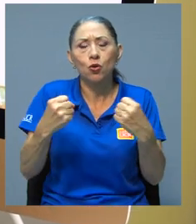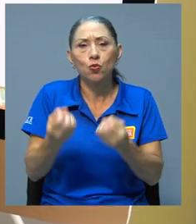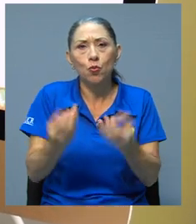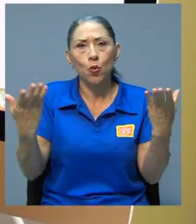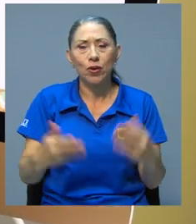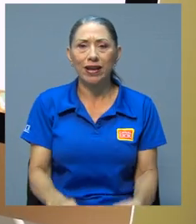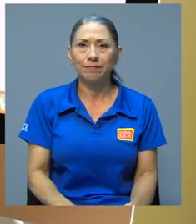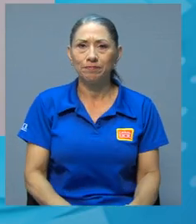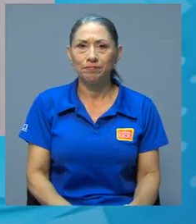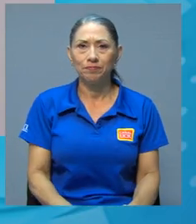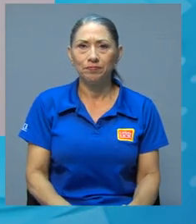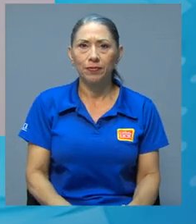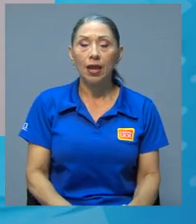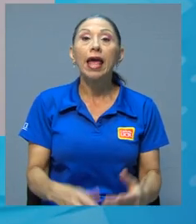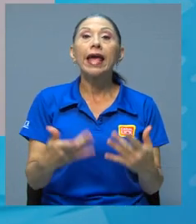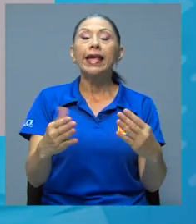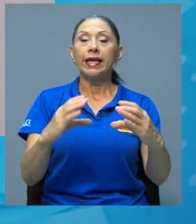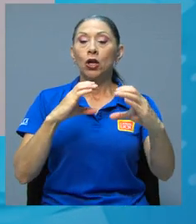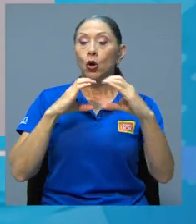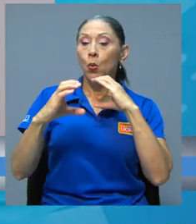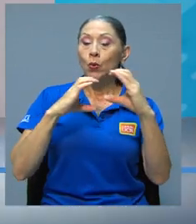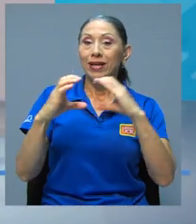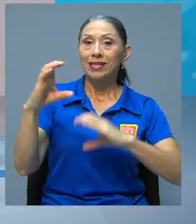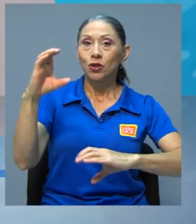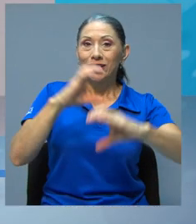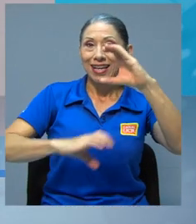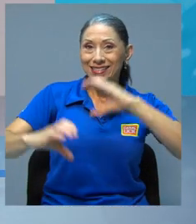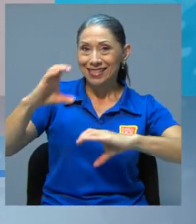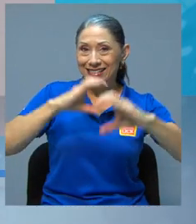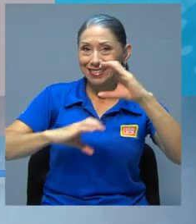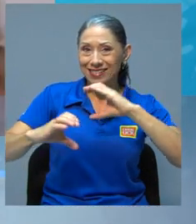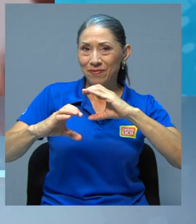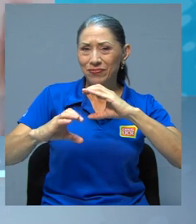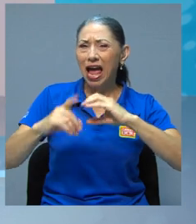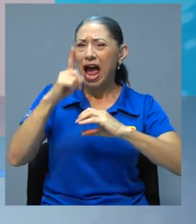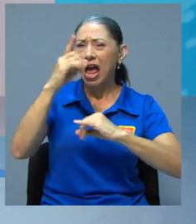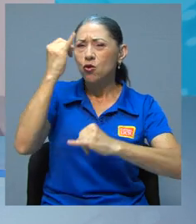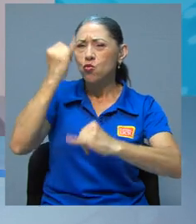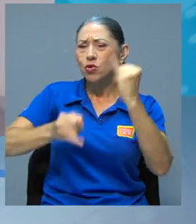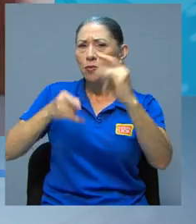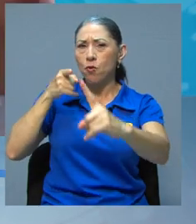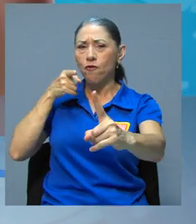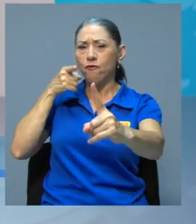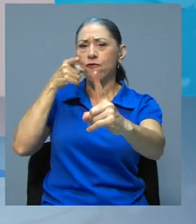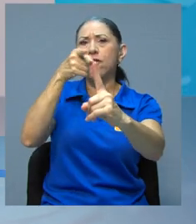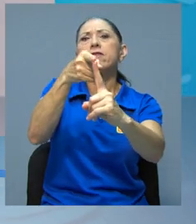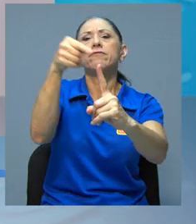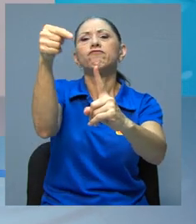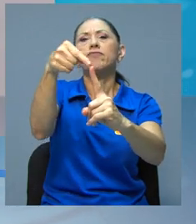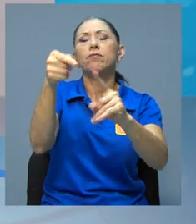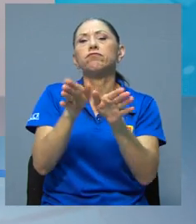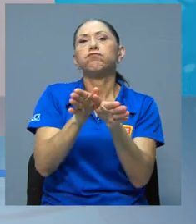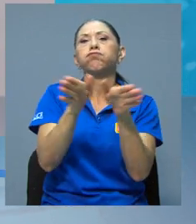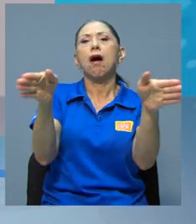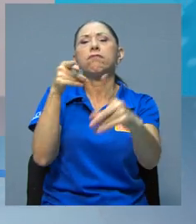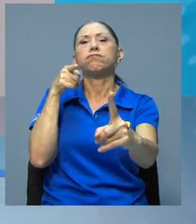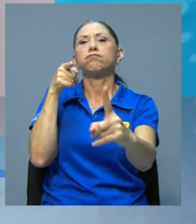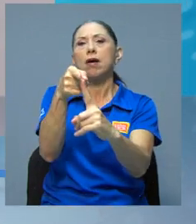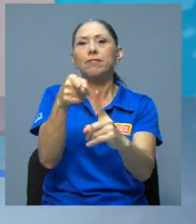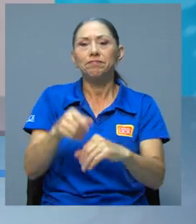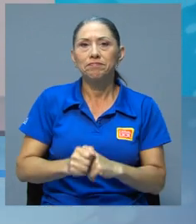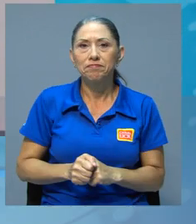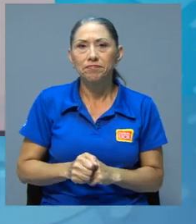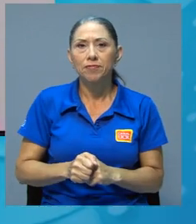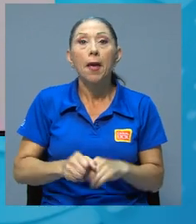pública. En comunicación de la ciencia hay un fin último, como un objetivo macro, que es